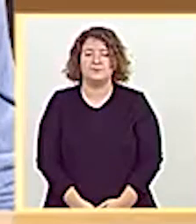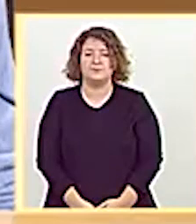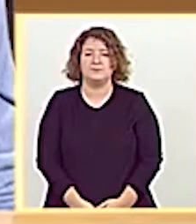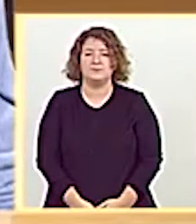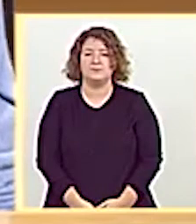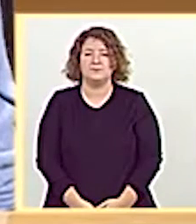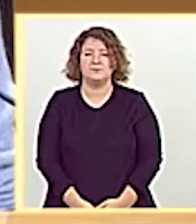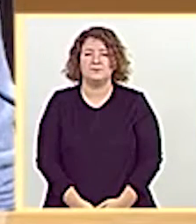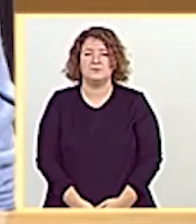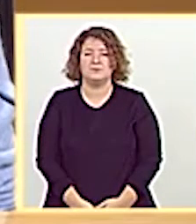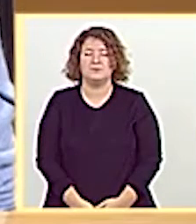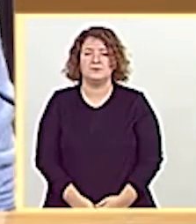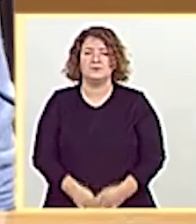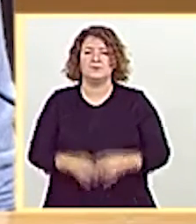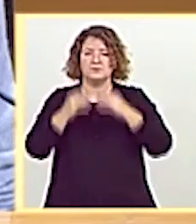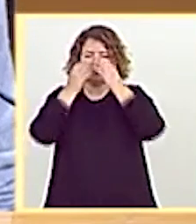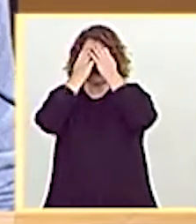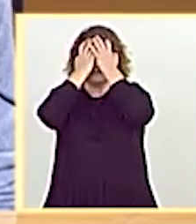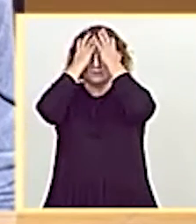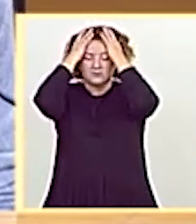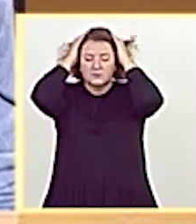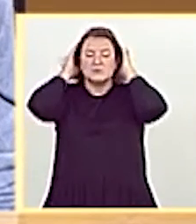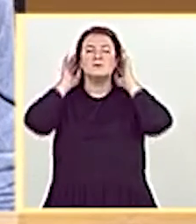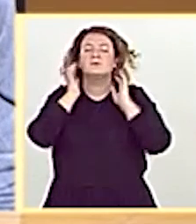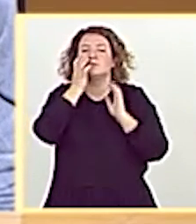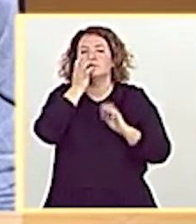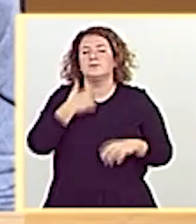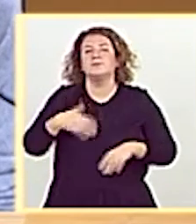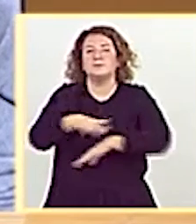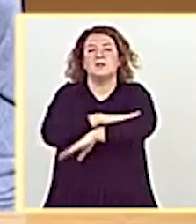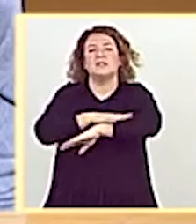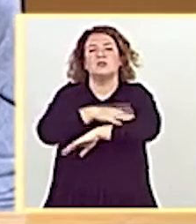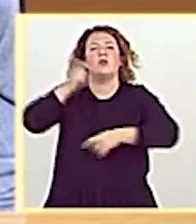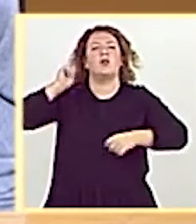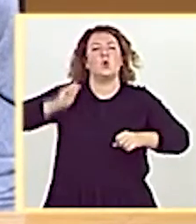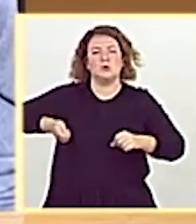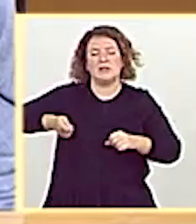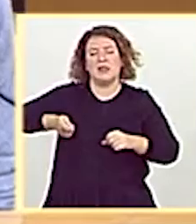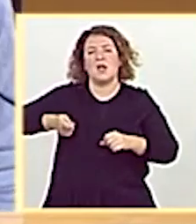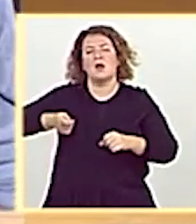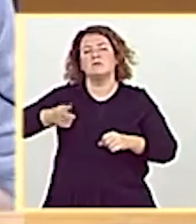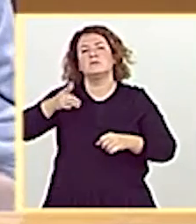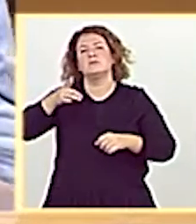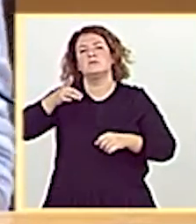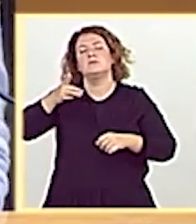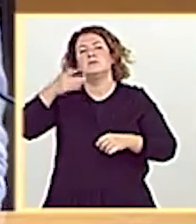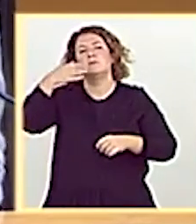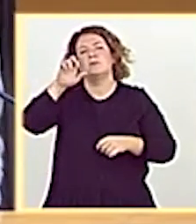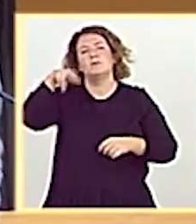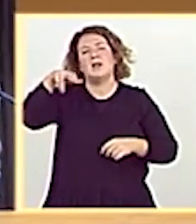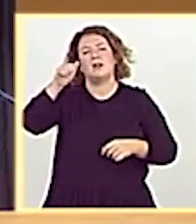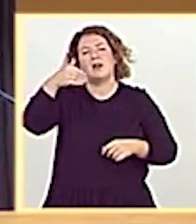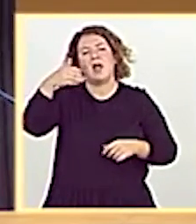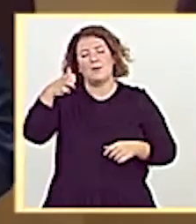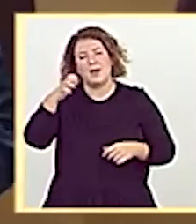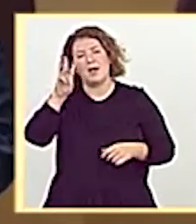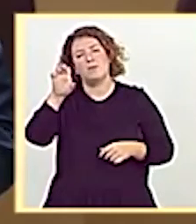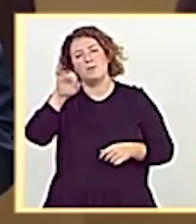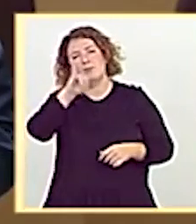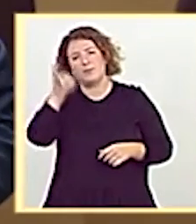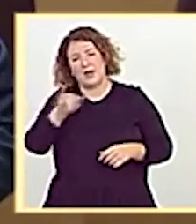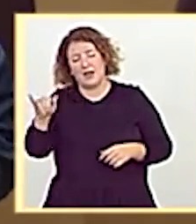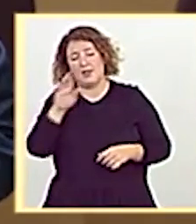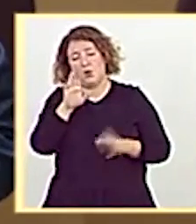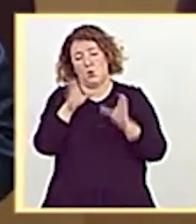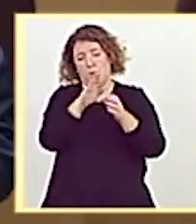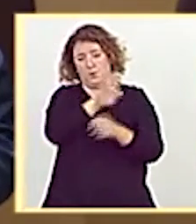Pregunta dirigida al señor ministro de Justicia. Pregunta del senador Bernabé Pérez del Grupo Parlamentario Popular. Gracias,